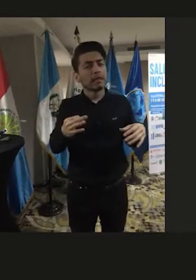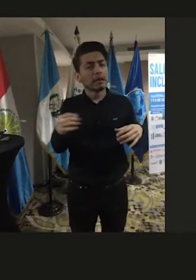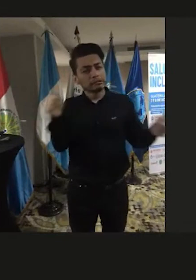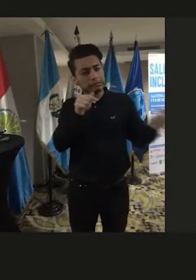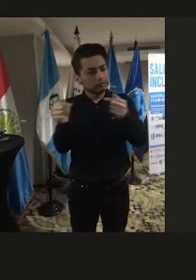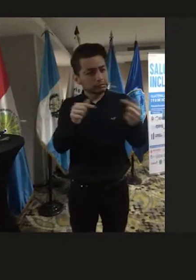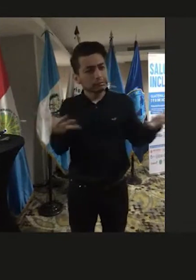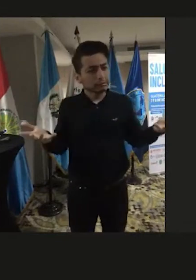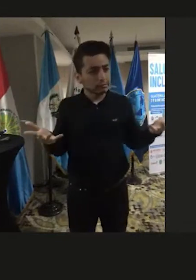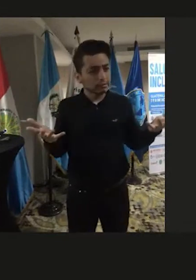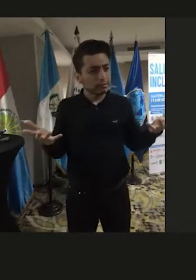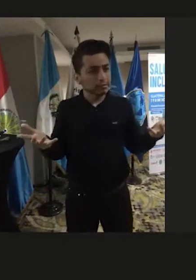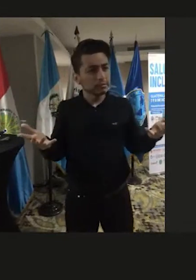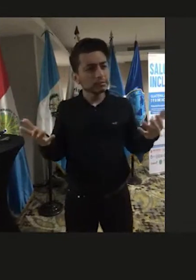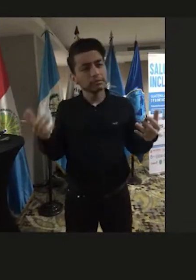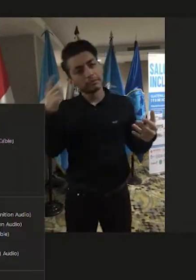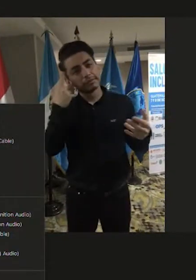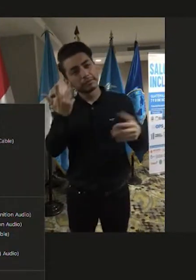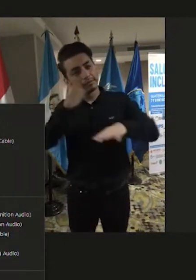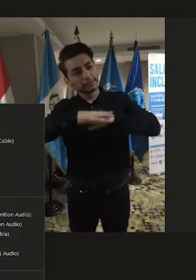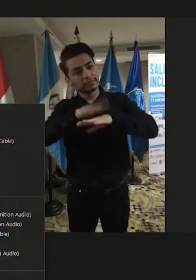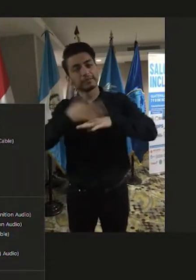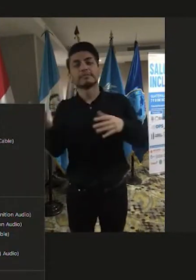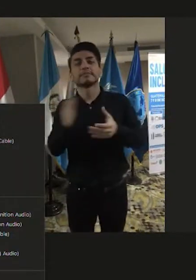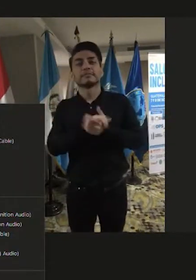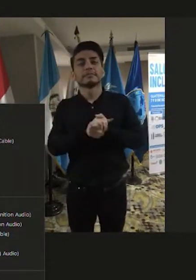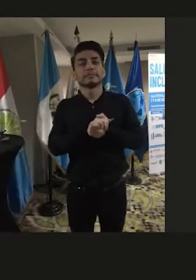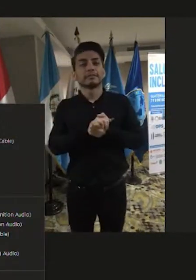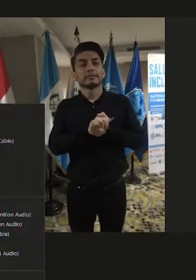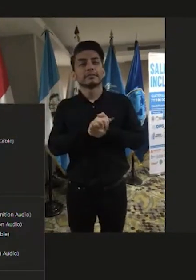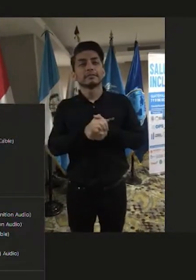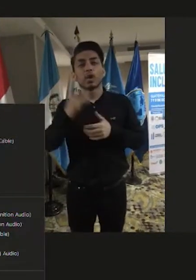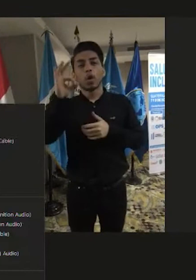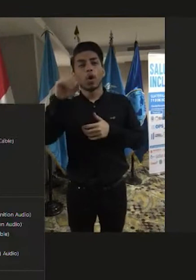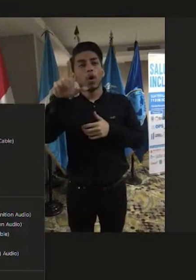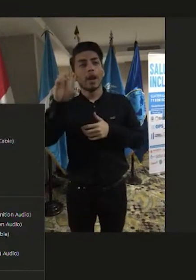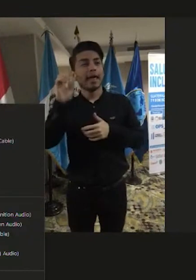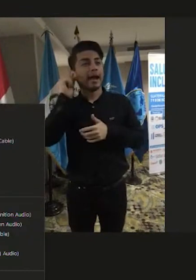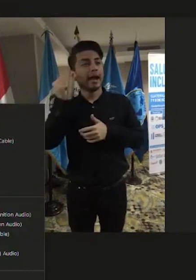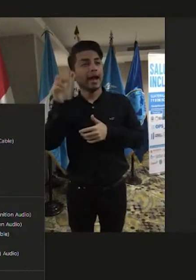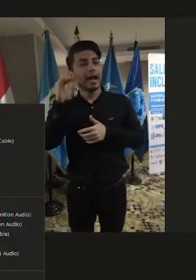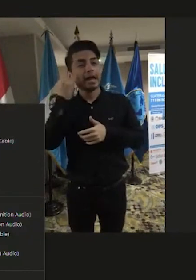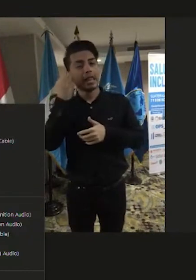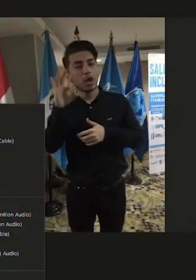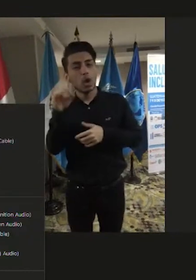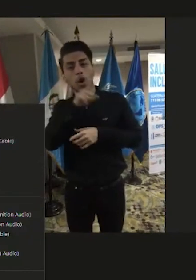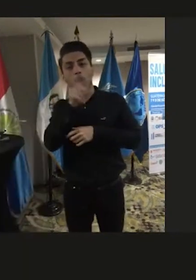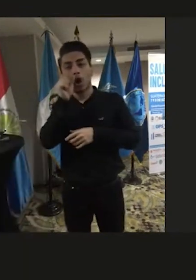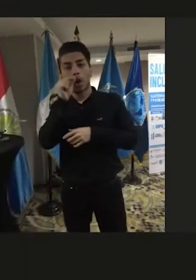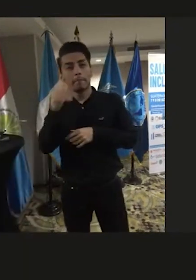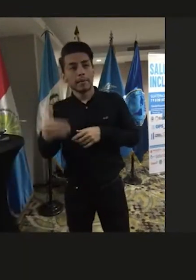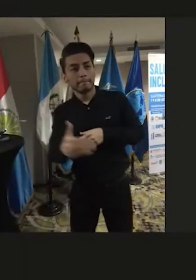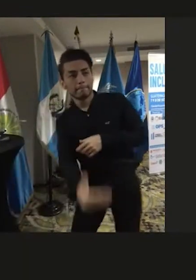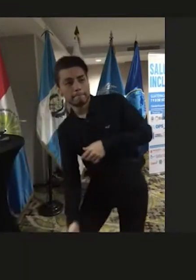pelearon, ¿verdad? Hizolo como anécdota. Oligario es amputado. ¿Verdad,